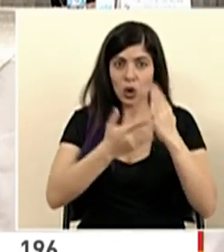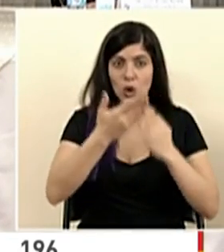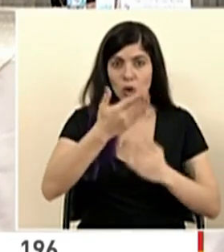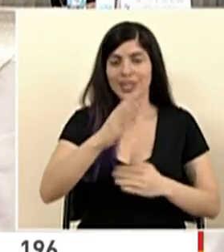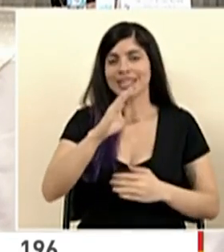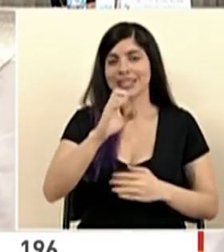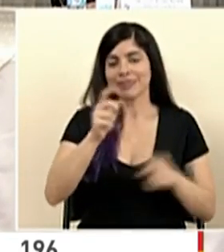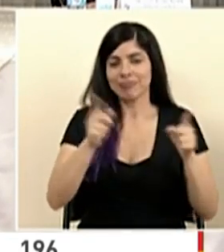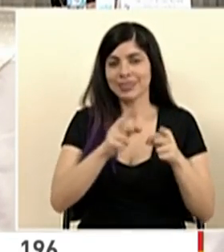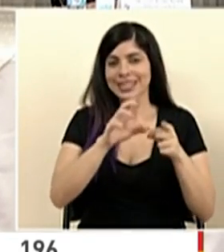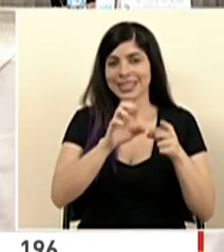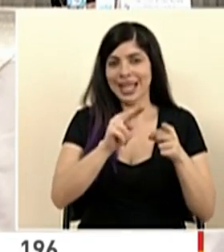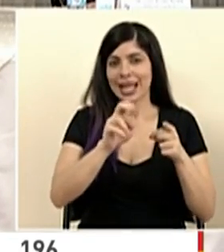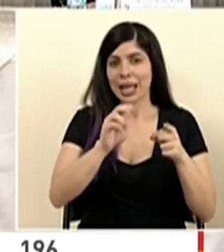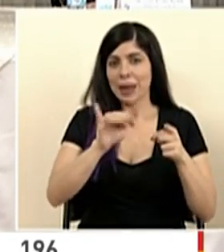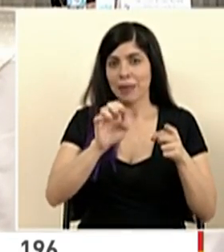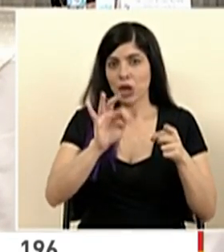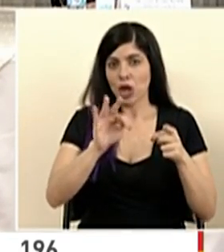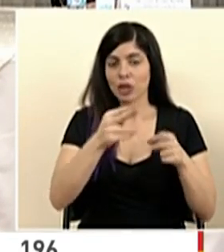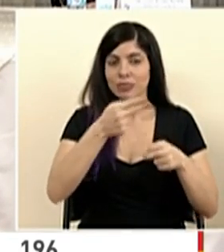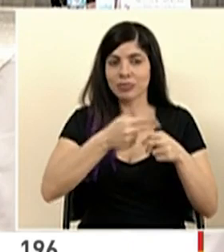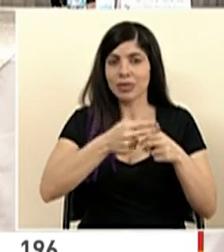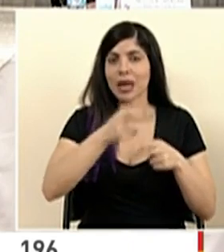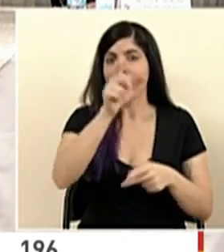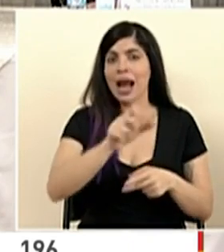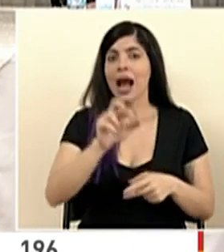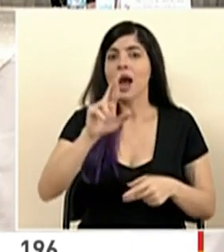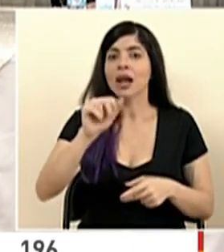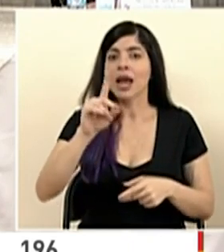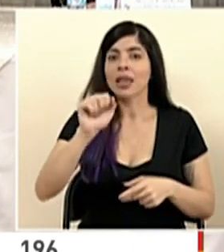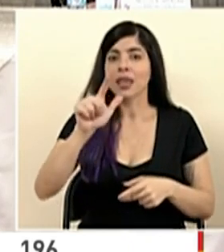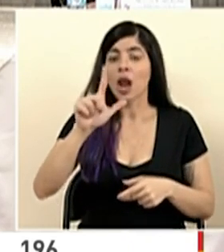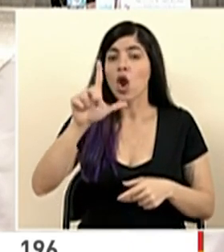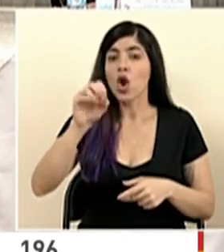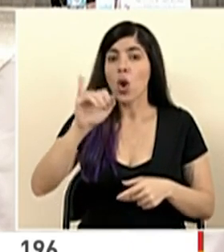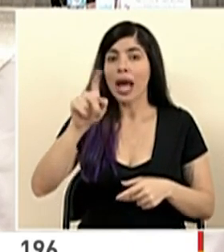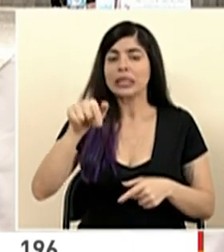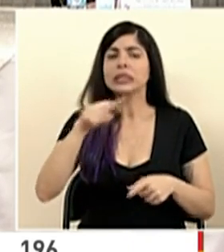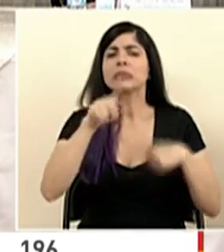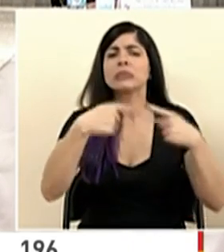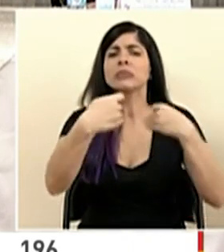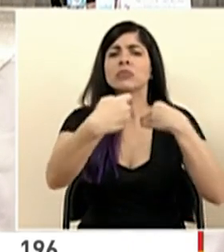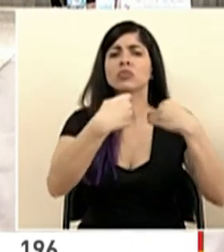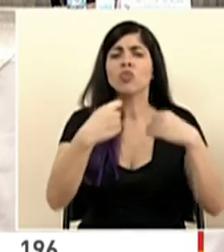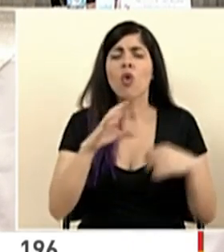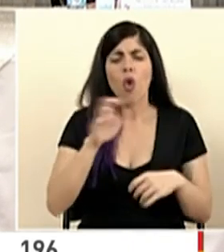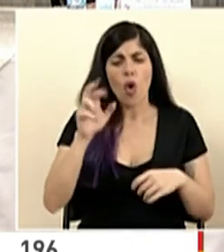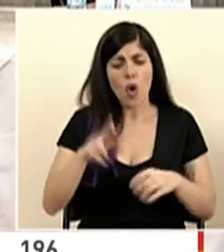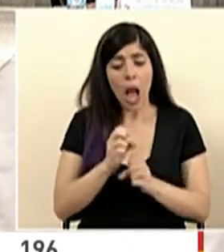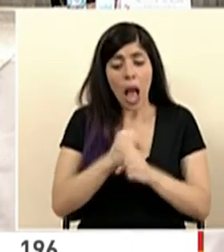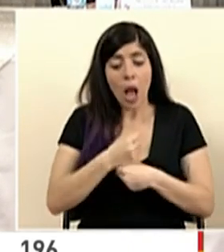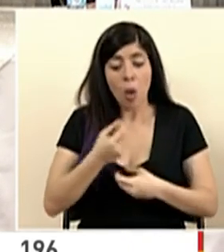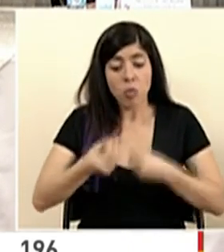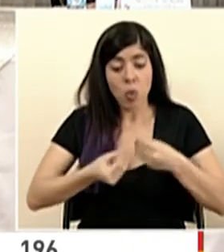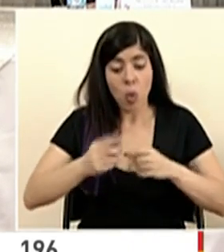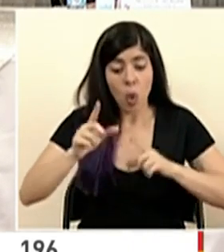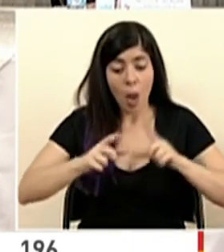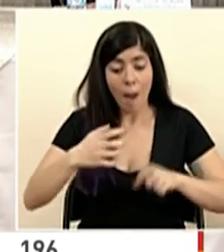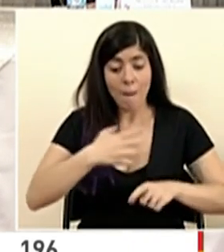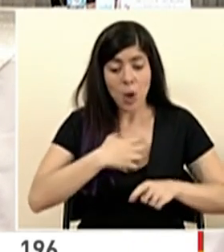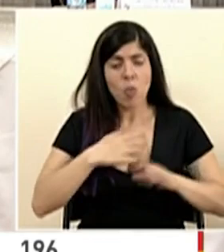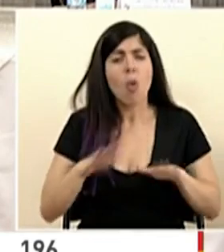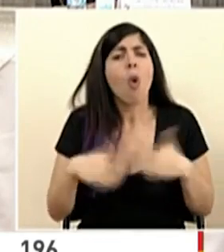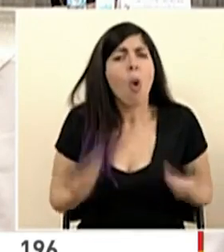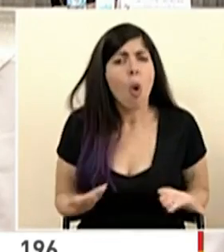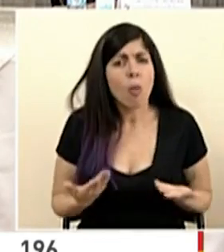CNBIOT, nos dará el detalle, don Randall Loaiza, de cómo Costa Rica va a desarrollar sus propias pruebas del COVID-19 para detectar